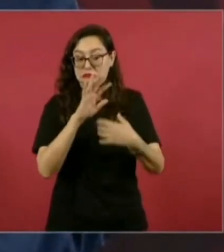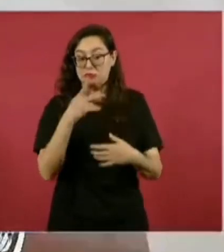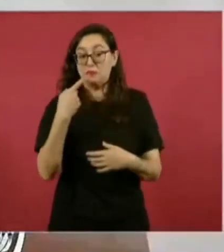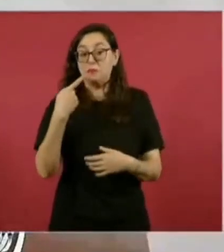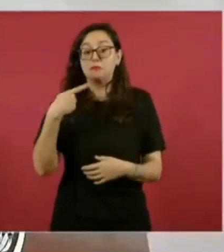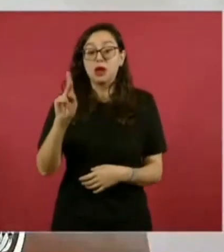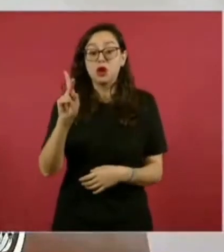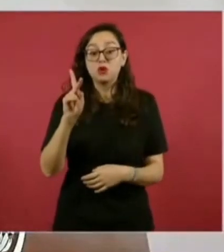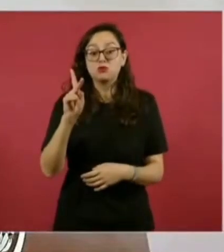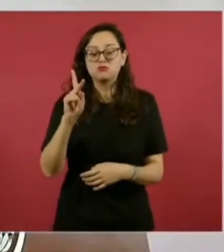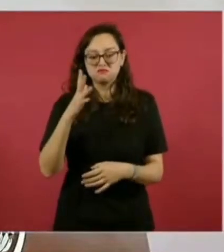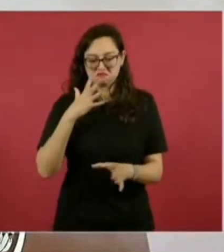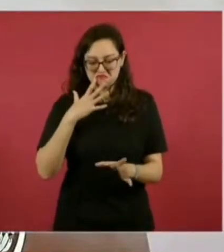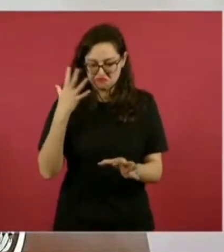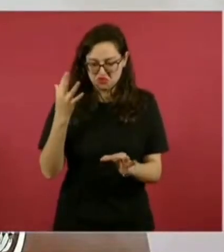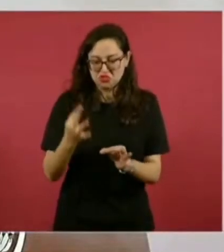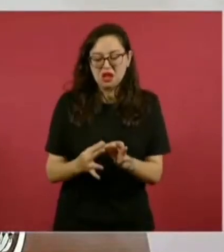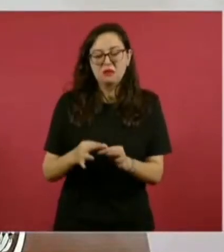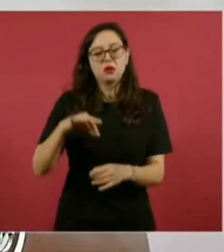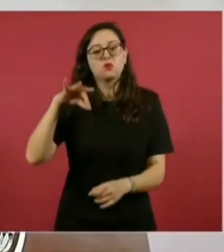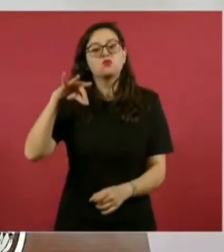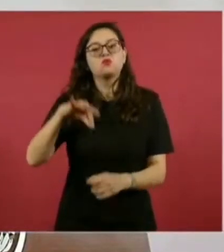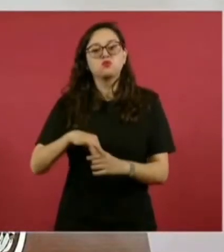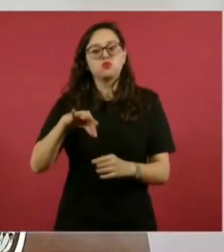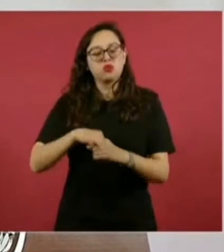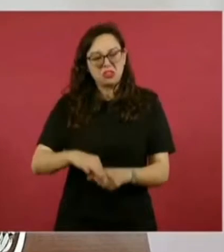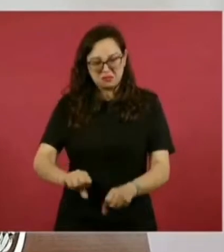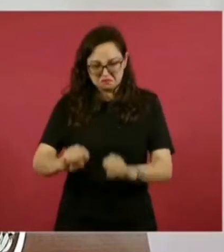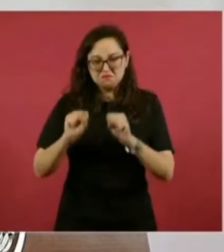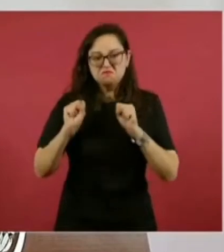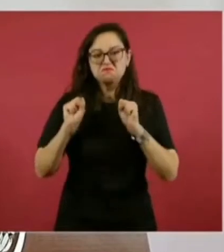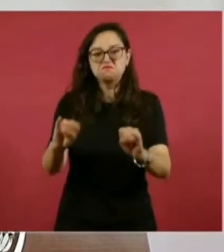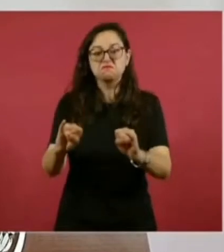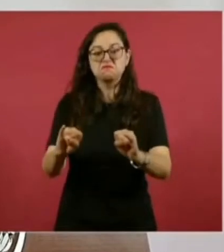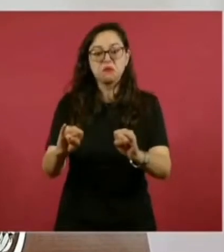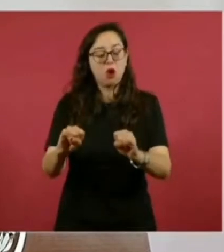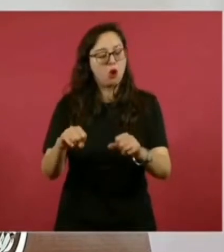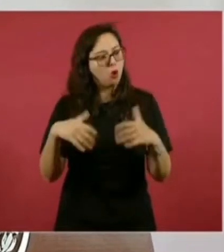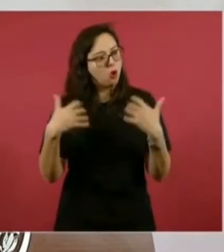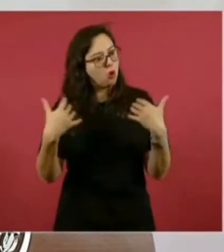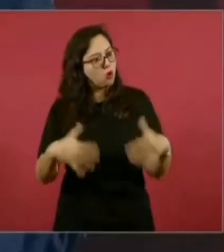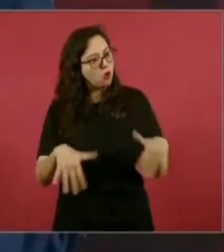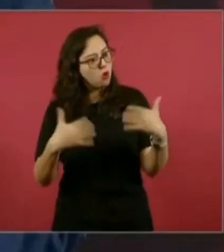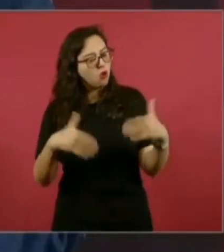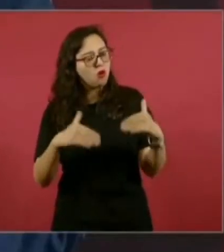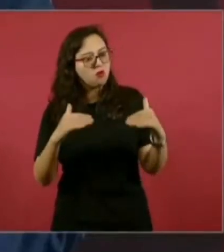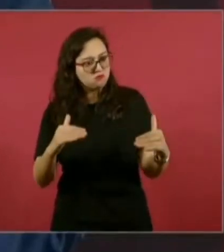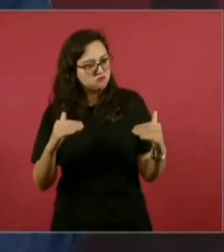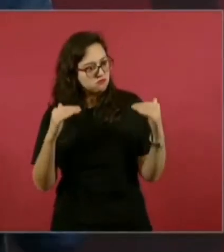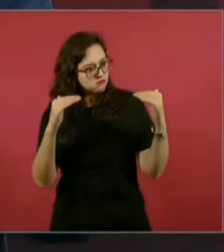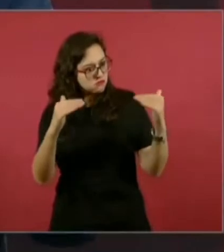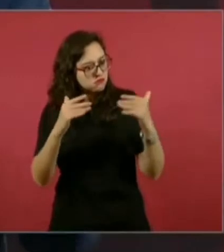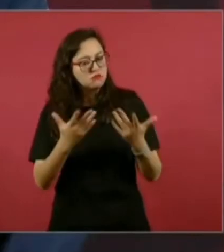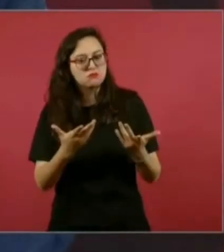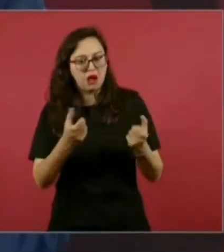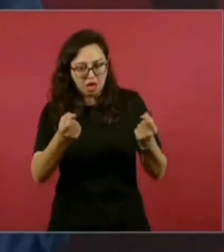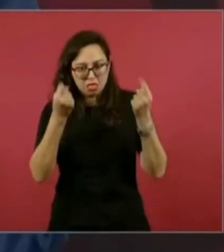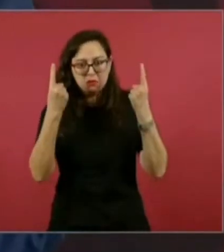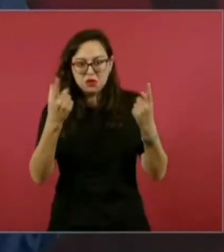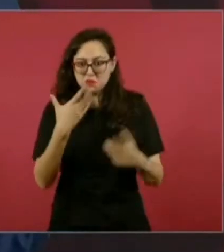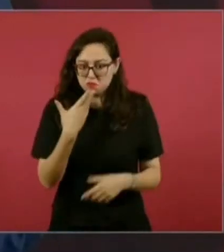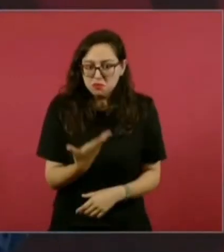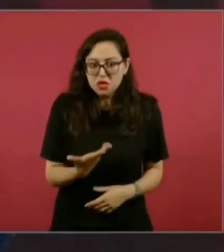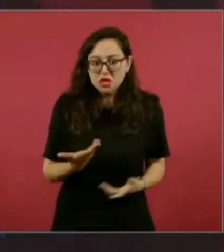de mucha responsabilidad de altura, de mira. Y lo tengo que